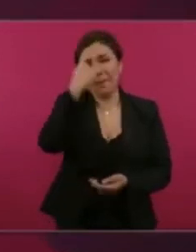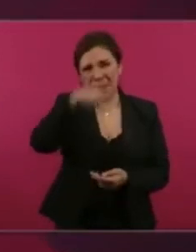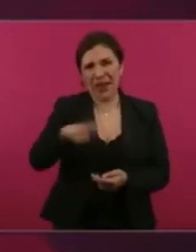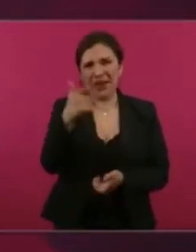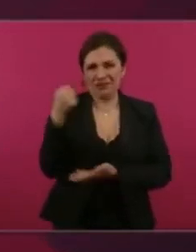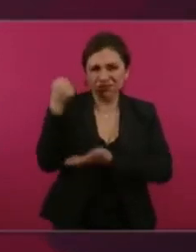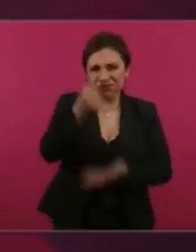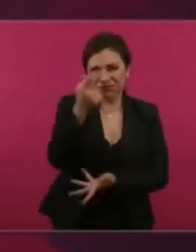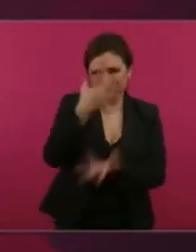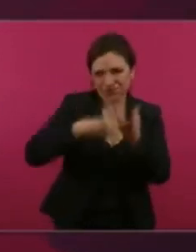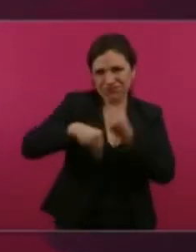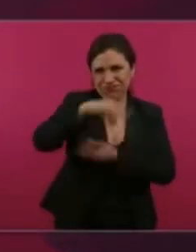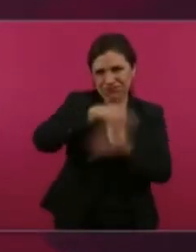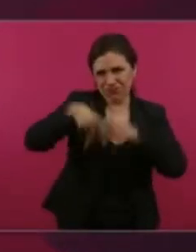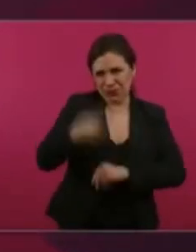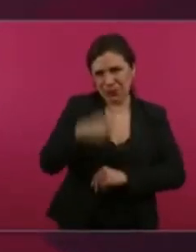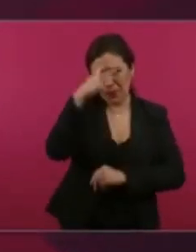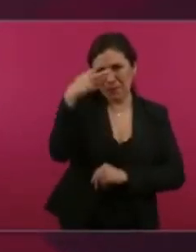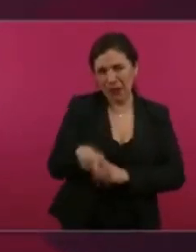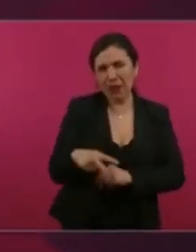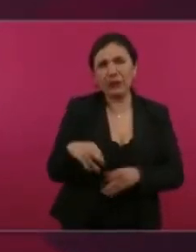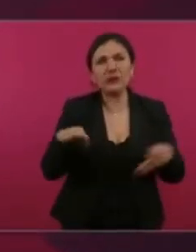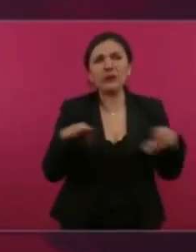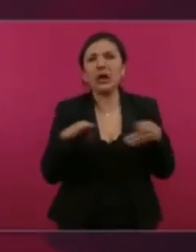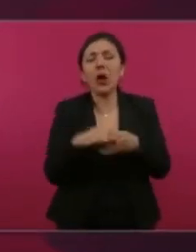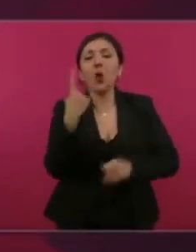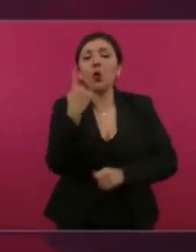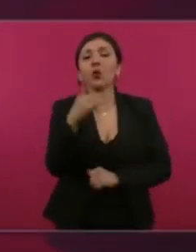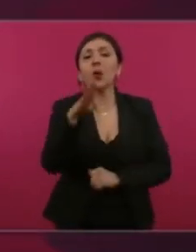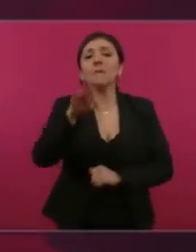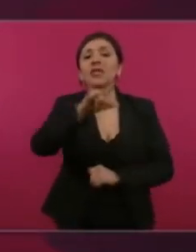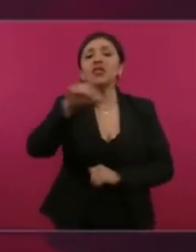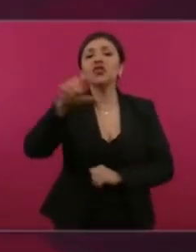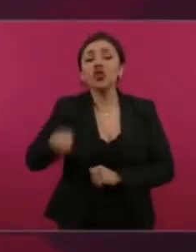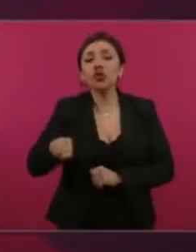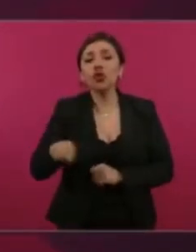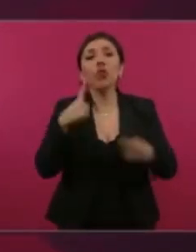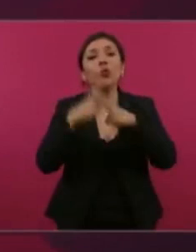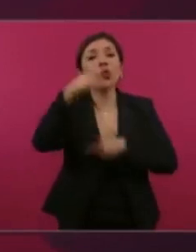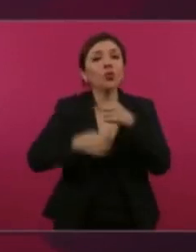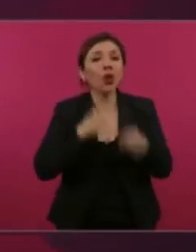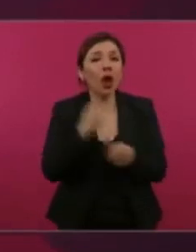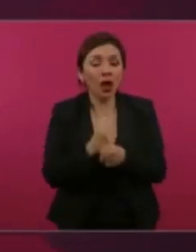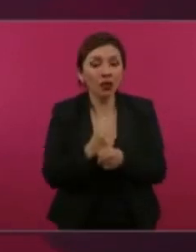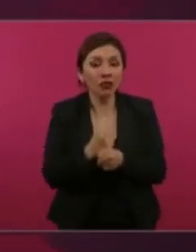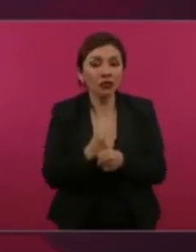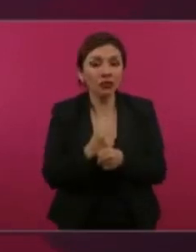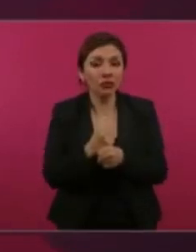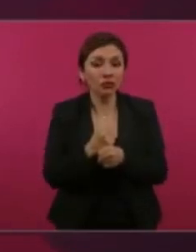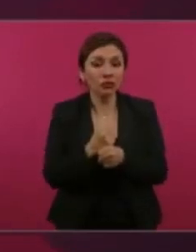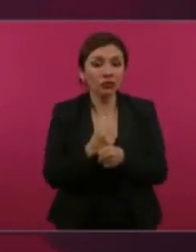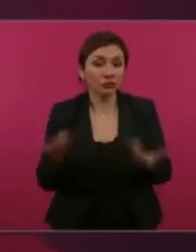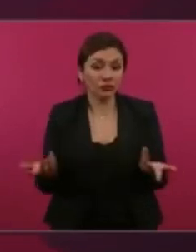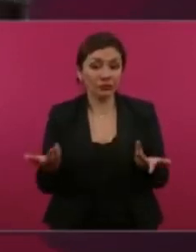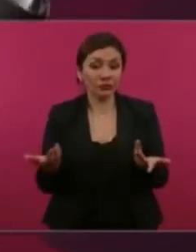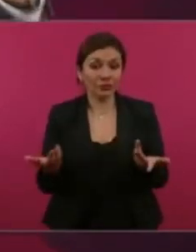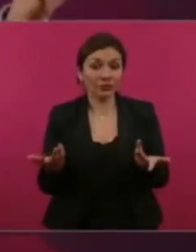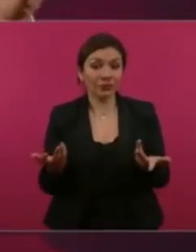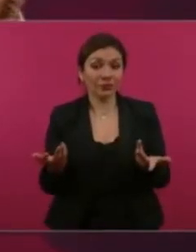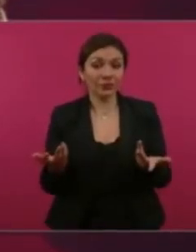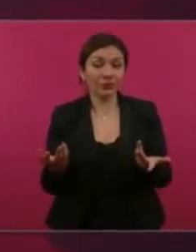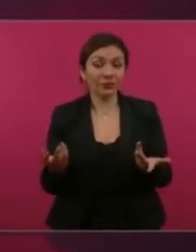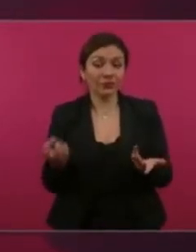casi un billón de pesos al año y de ahí